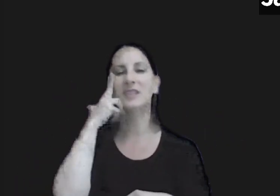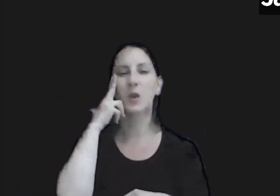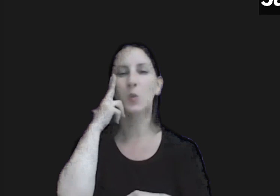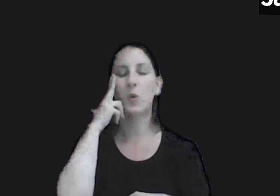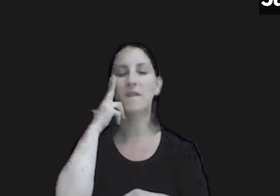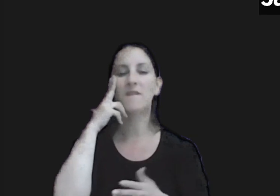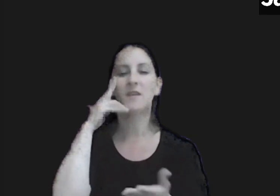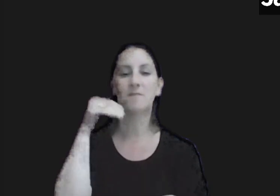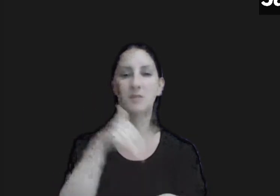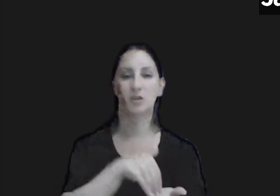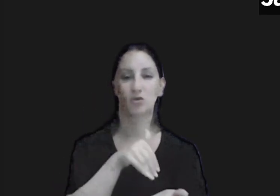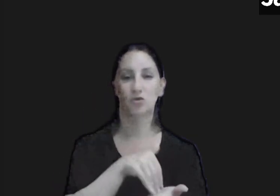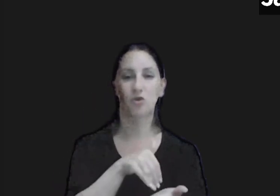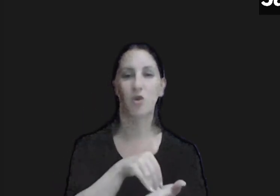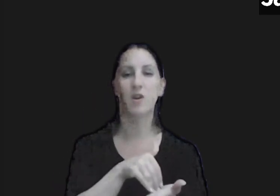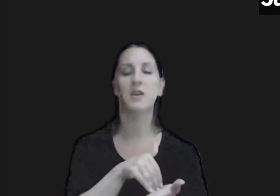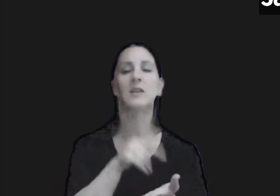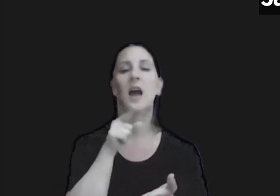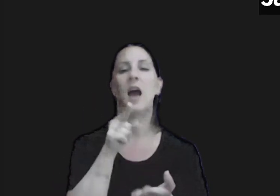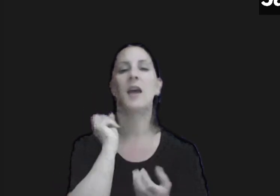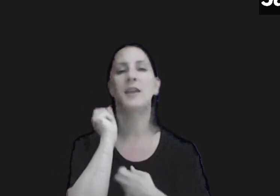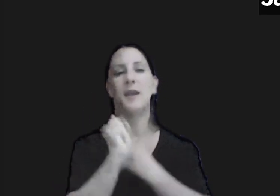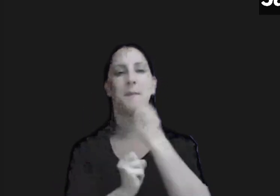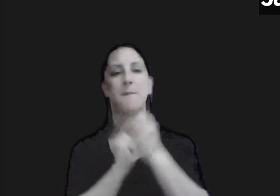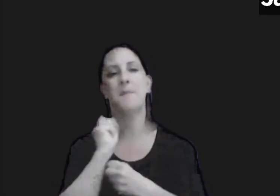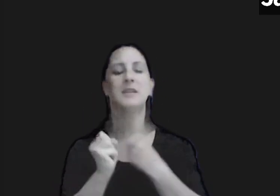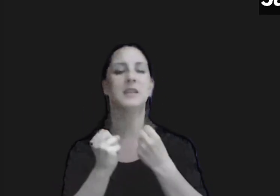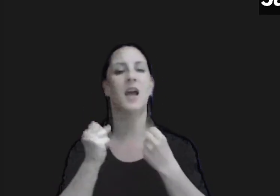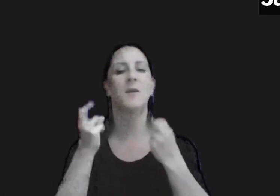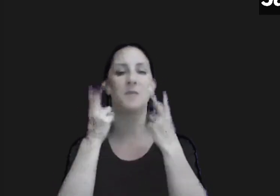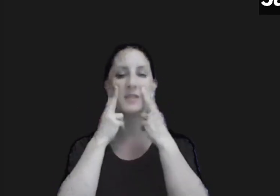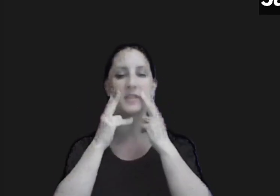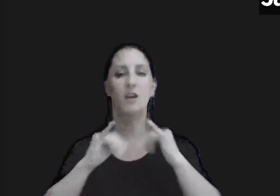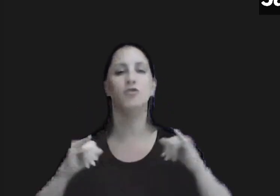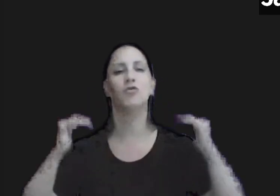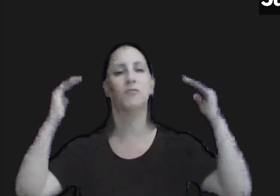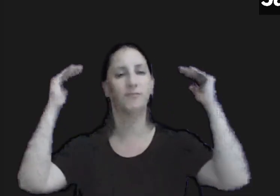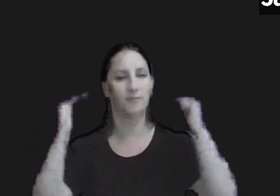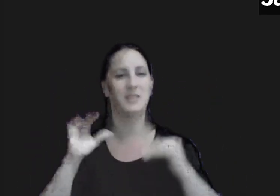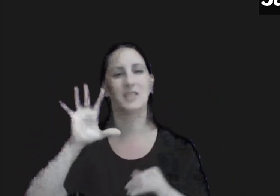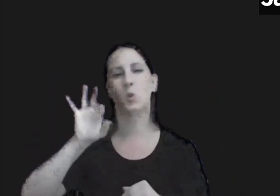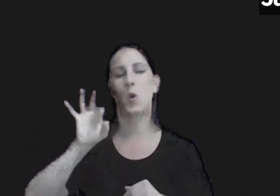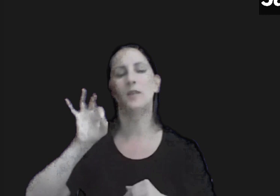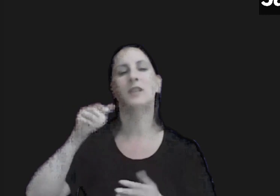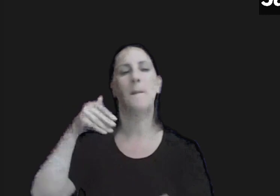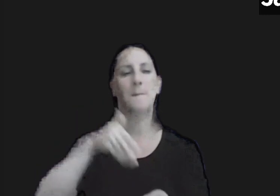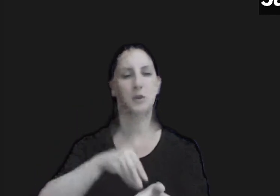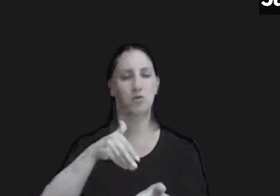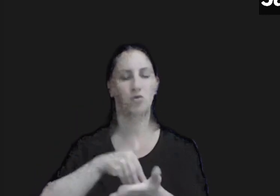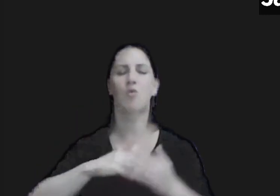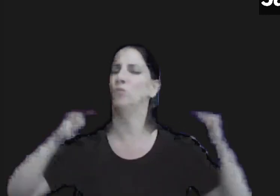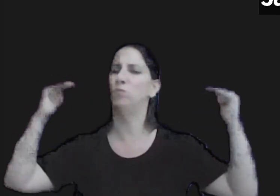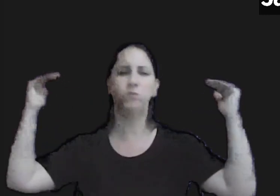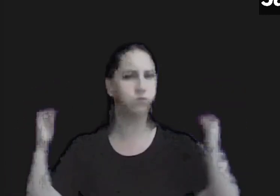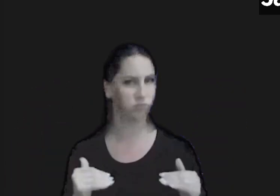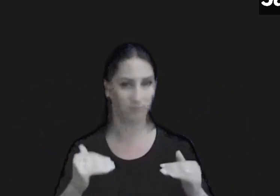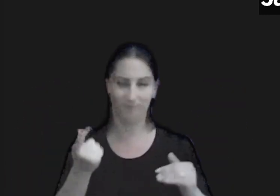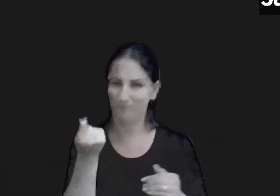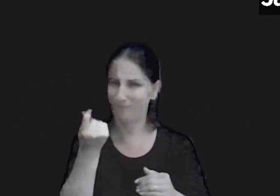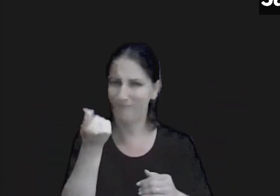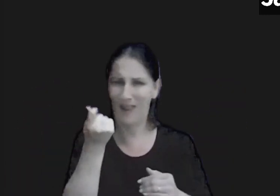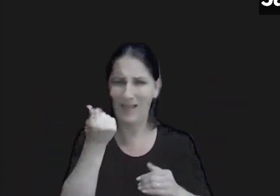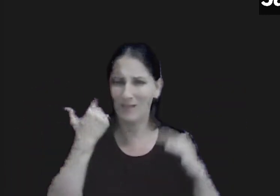cuando la compañía bajó investigaciones de 150 mil millones o más no sé de mucho dinero estamos hablando